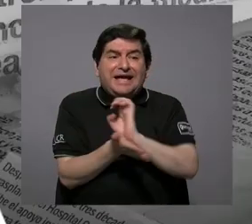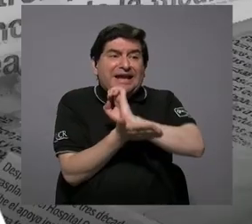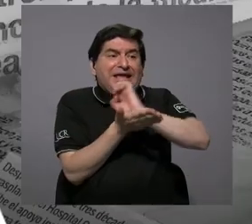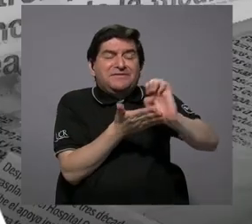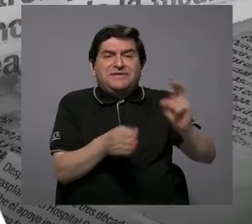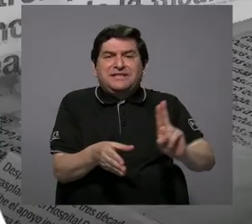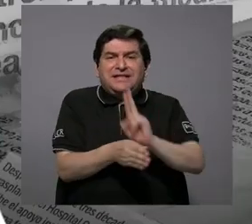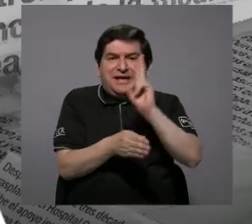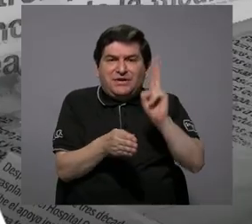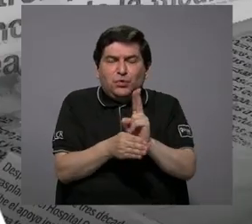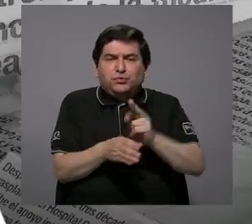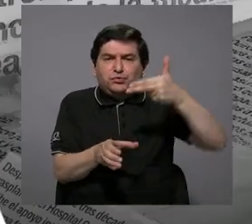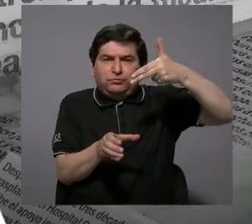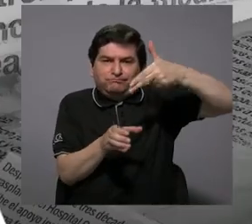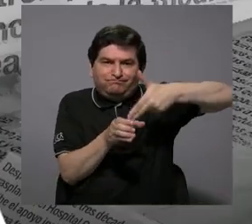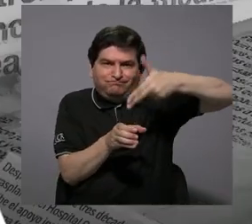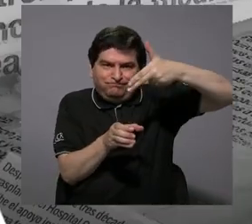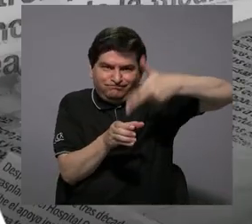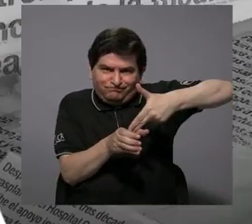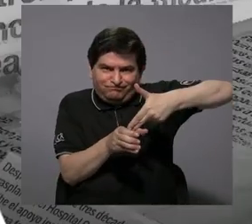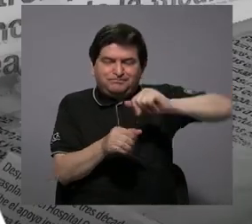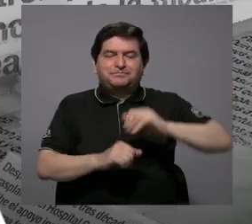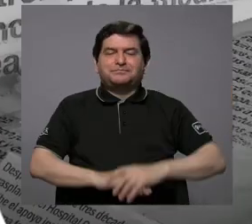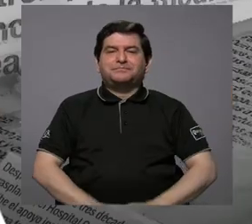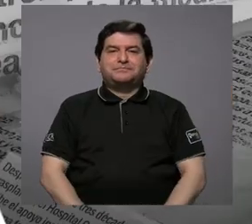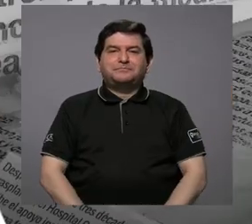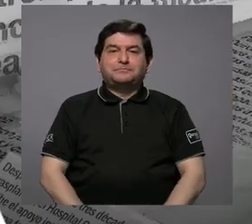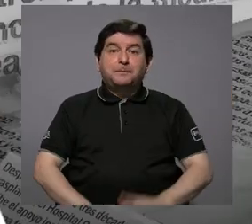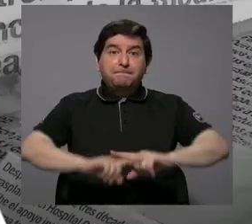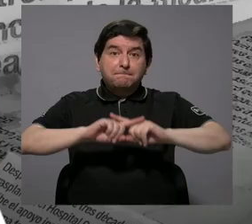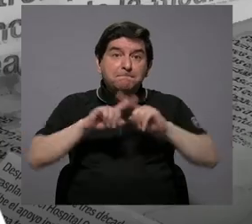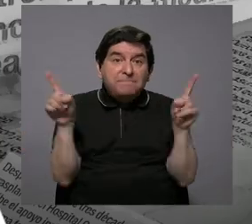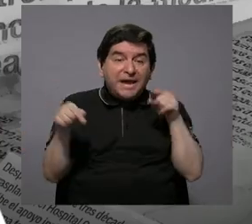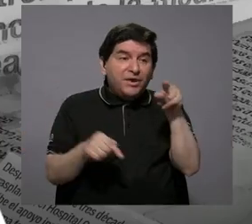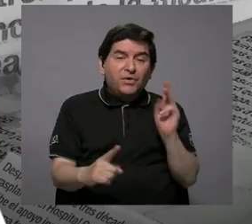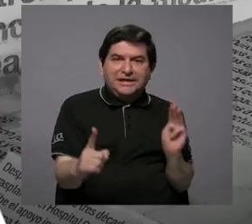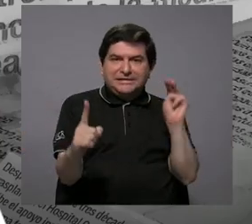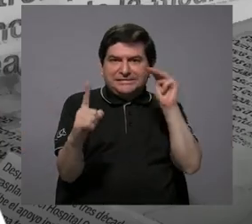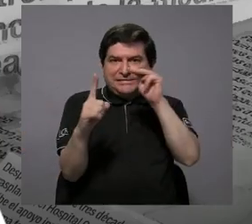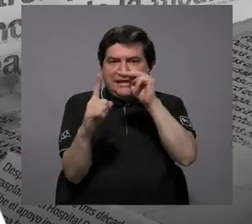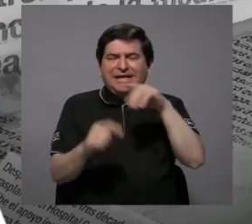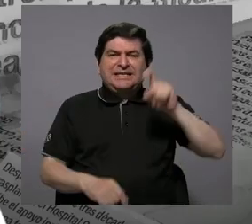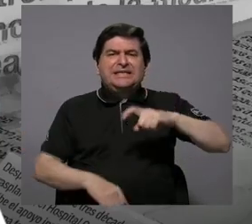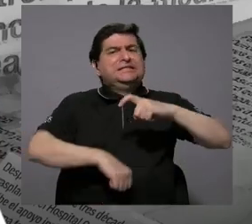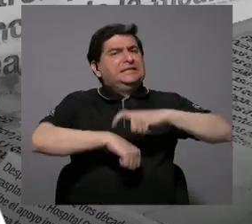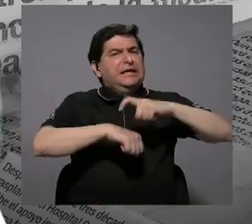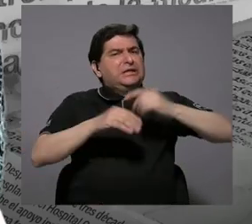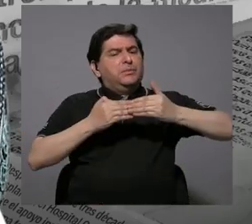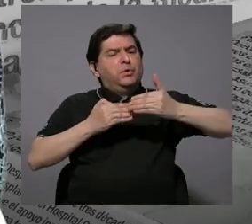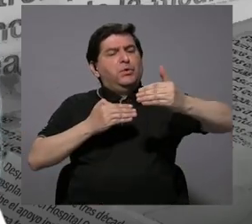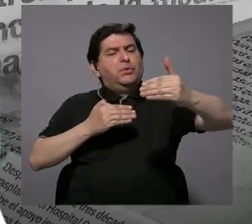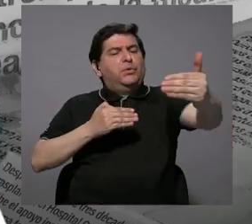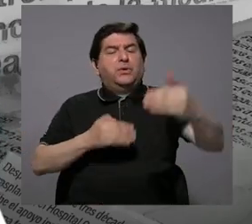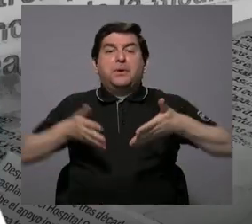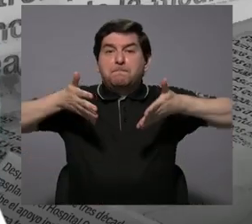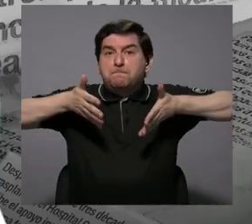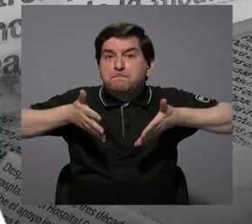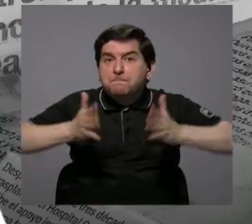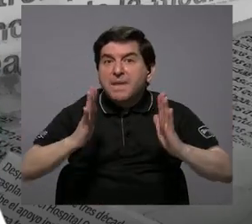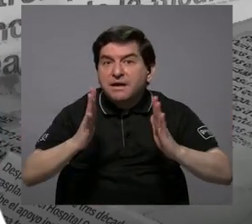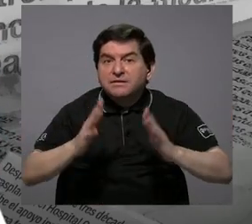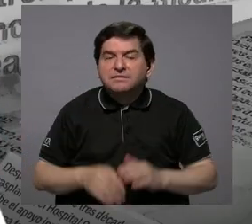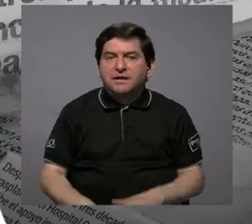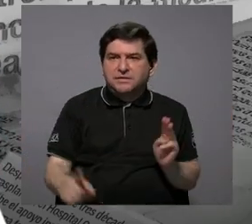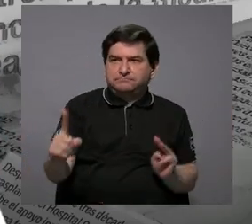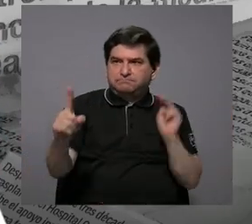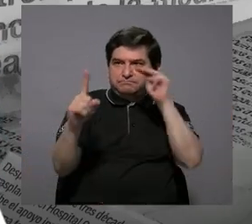el uso de combustibles fósiles. Pero esa es una meta que va a tomar su tiempo. Entonces, mientras llegamos a esa